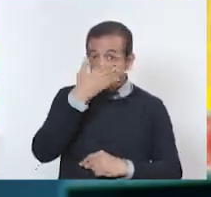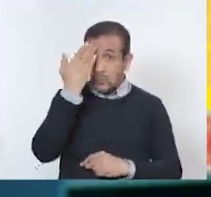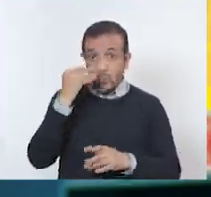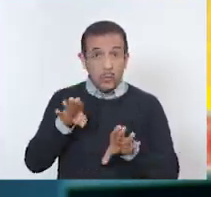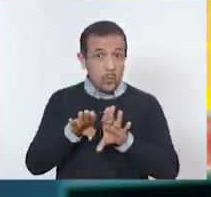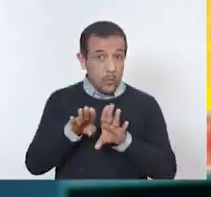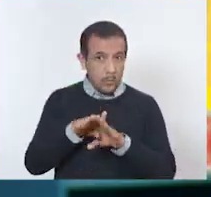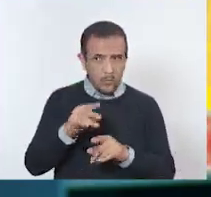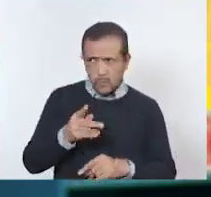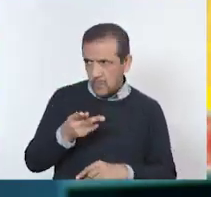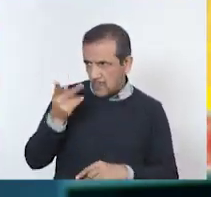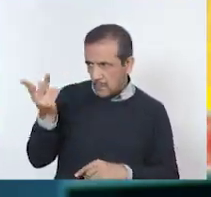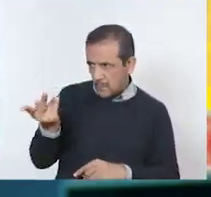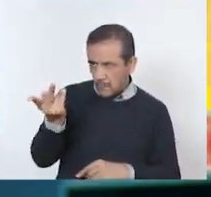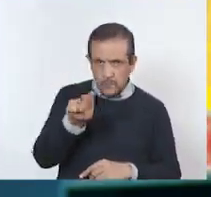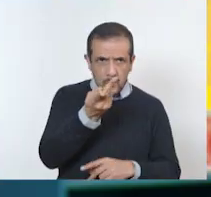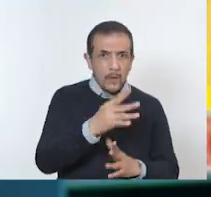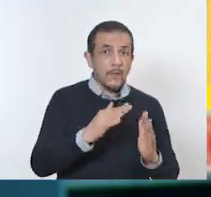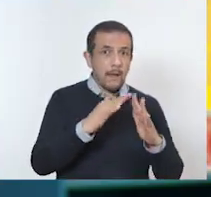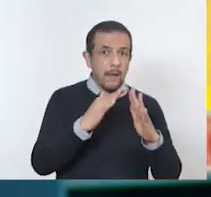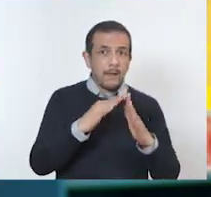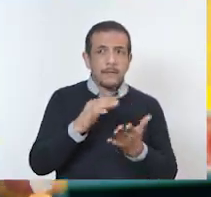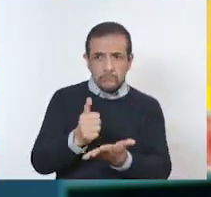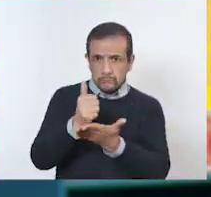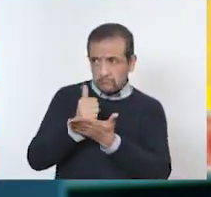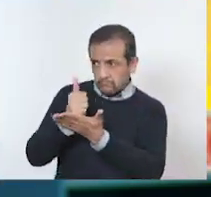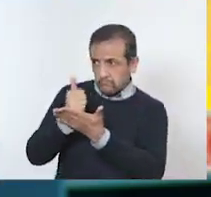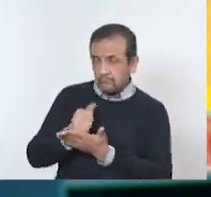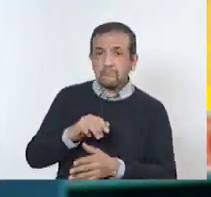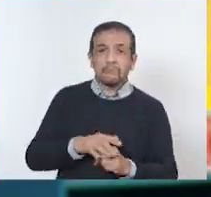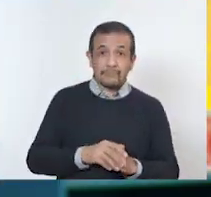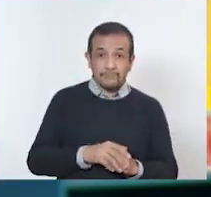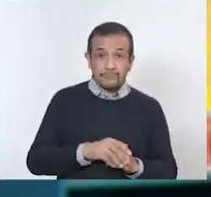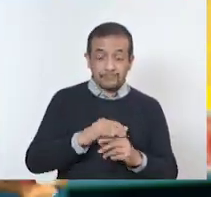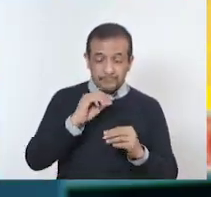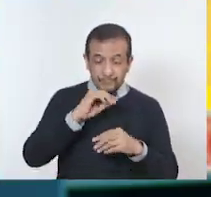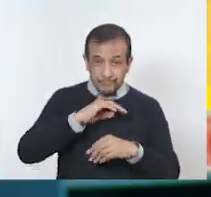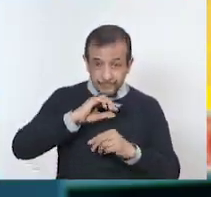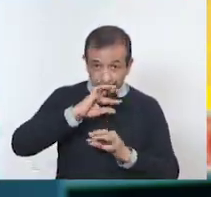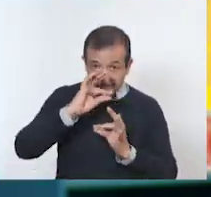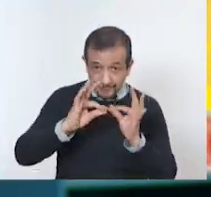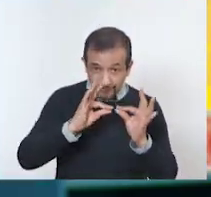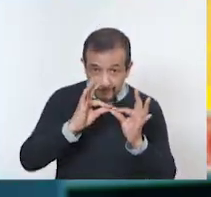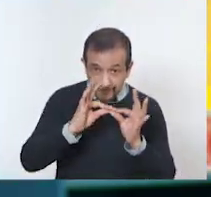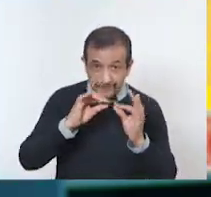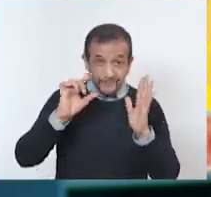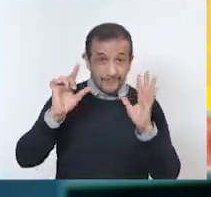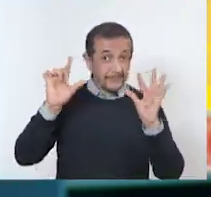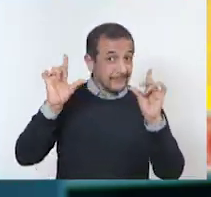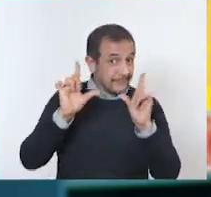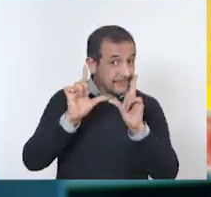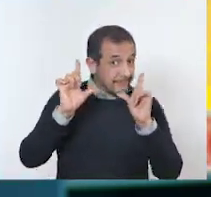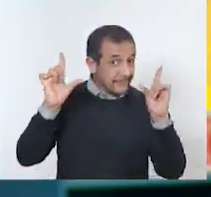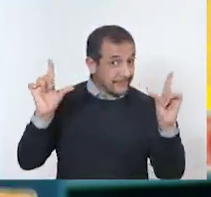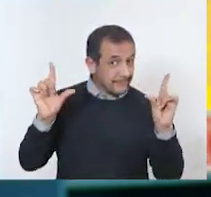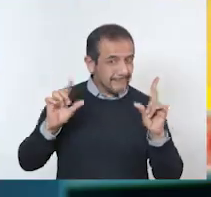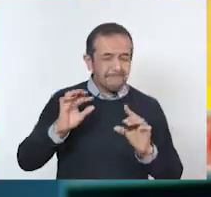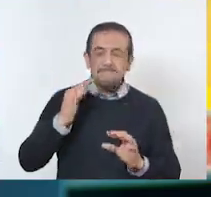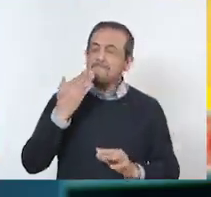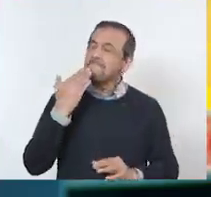no sabes cómo hacerlo, pida ayuda en casa. ¿Lista? ¿Listo?